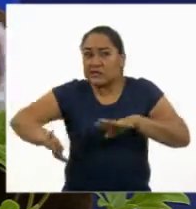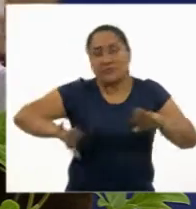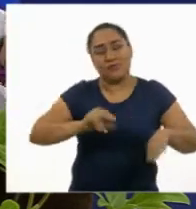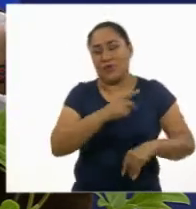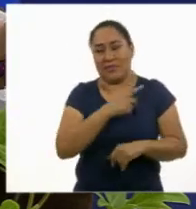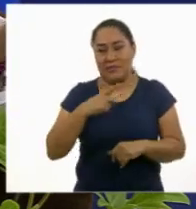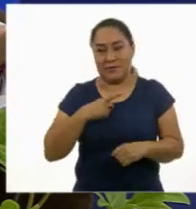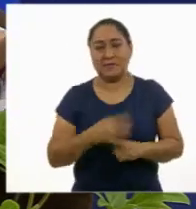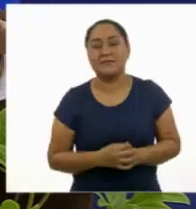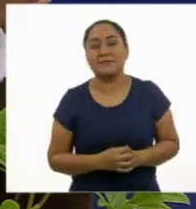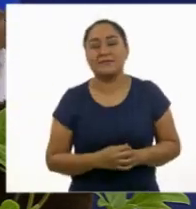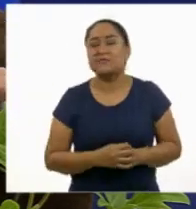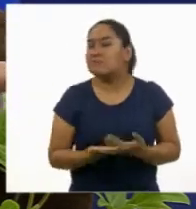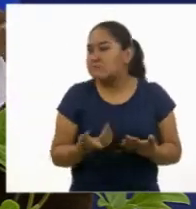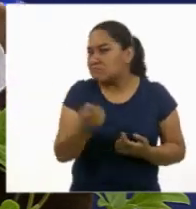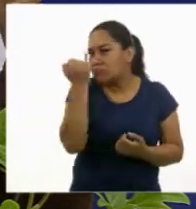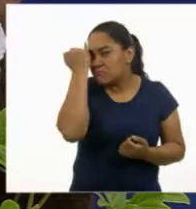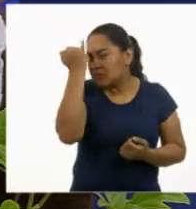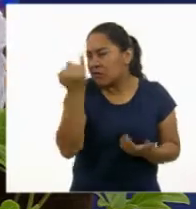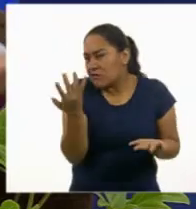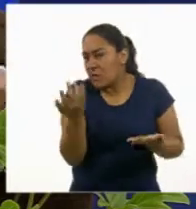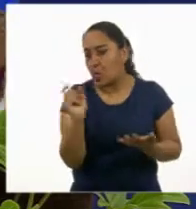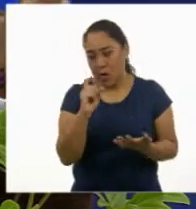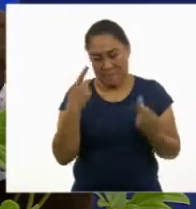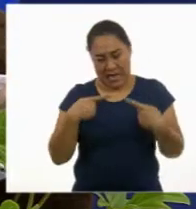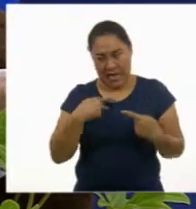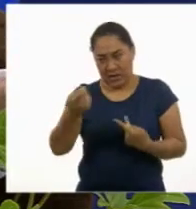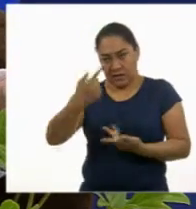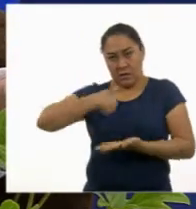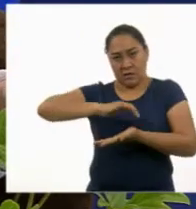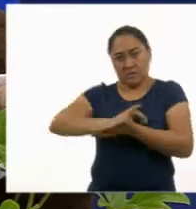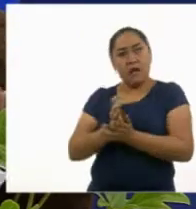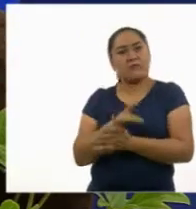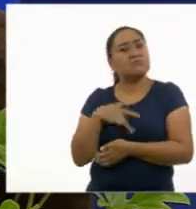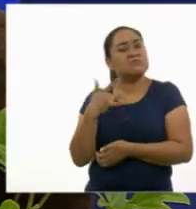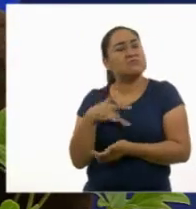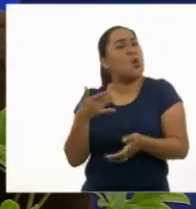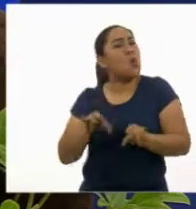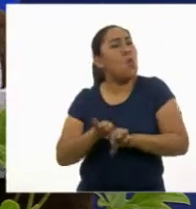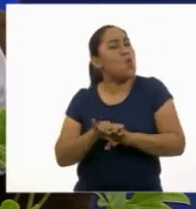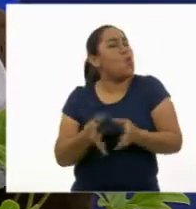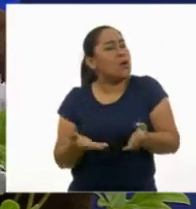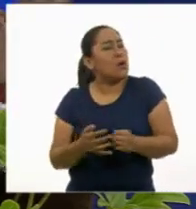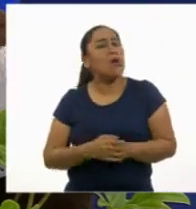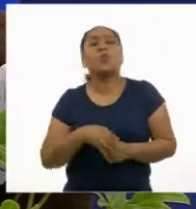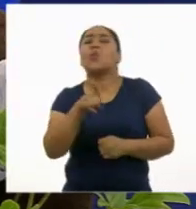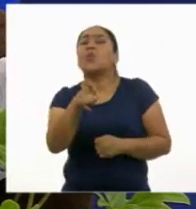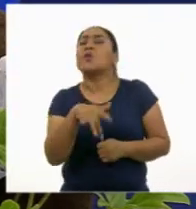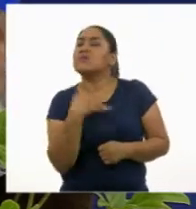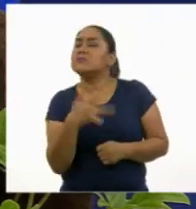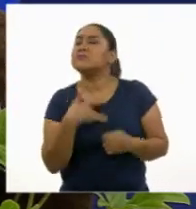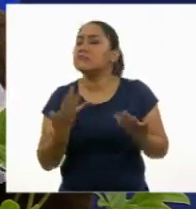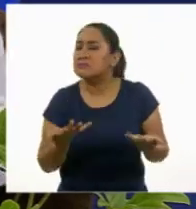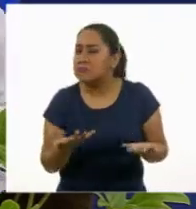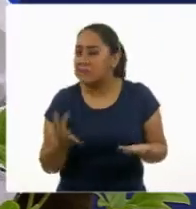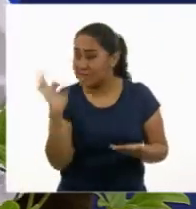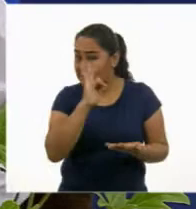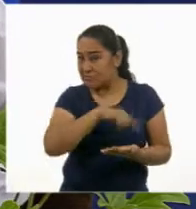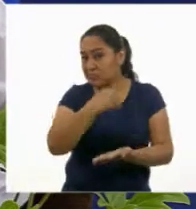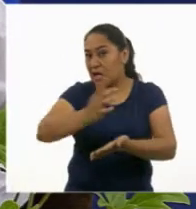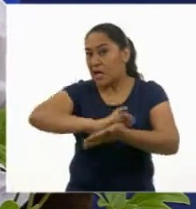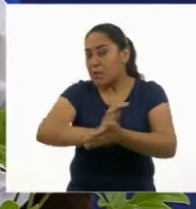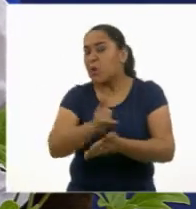¿Cómo crees que se sienten las personas cuando son discriminadas? ¿Cómo te sientes tú más bien cuando eres